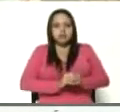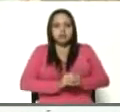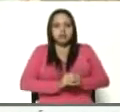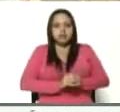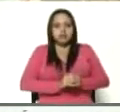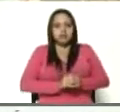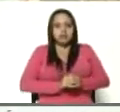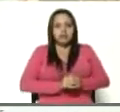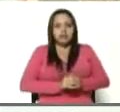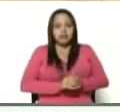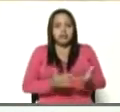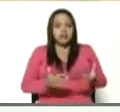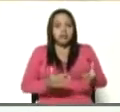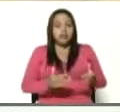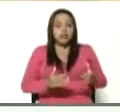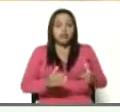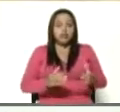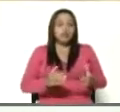dependientes.